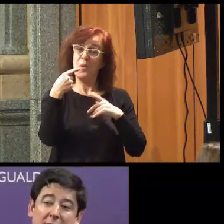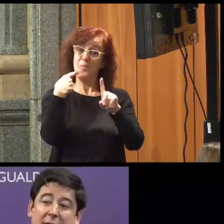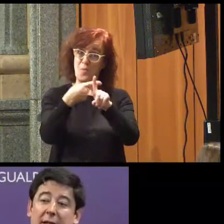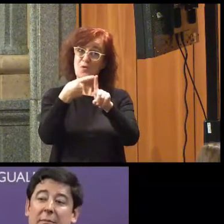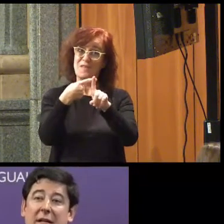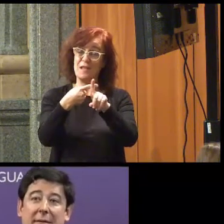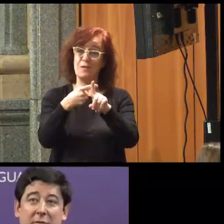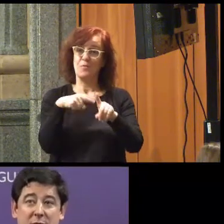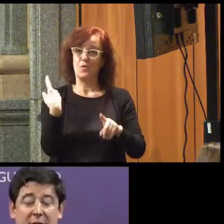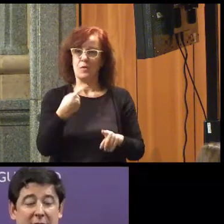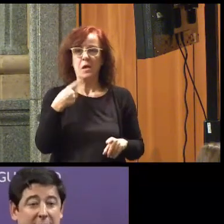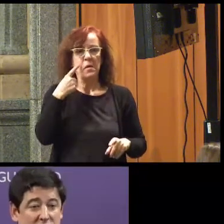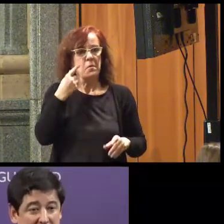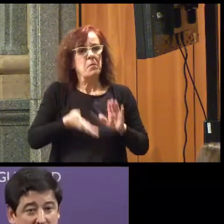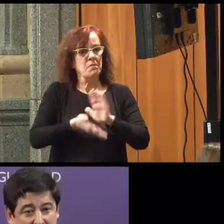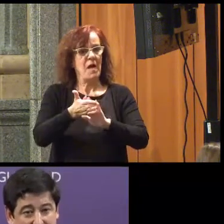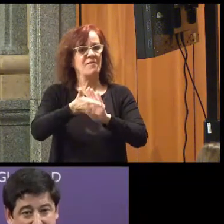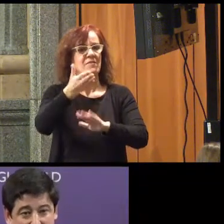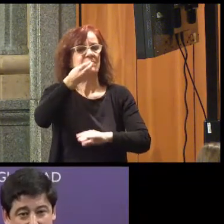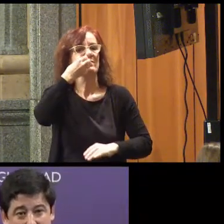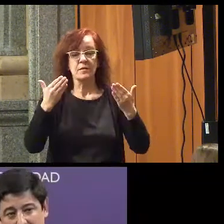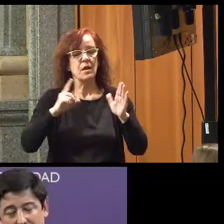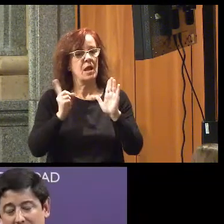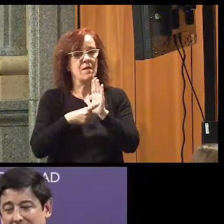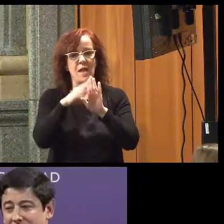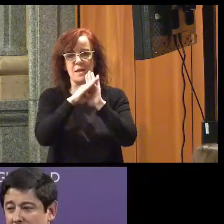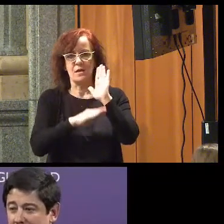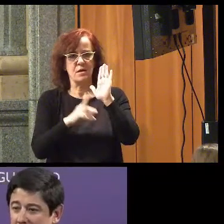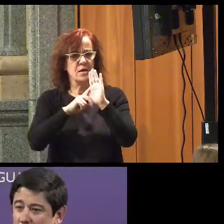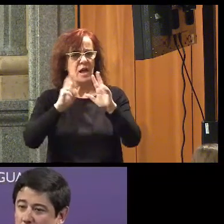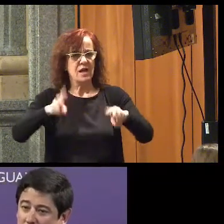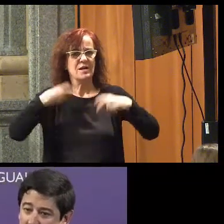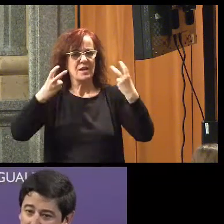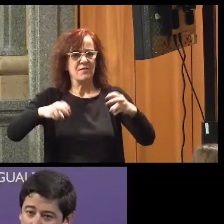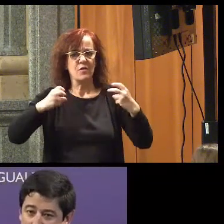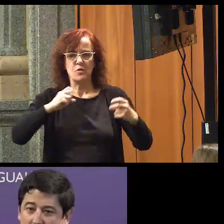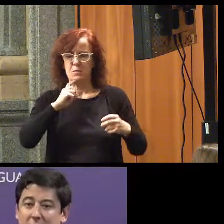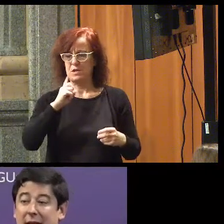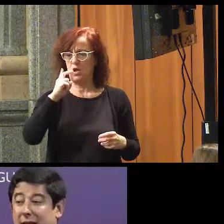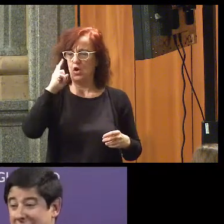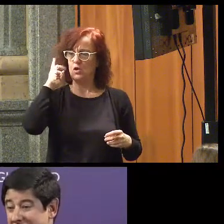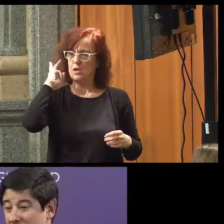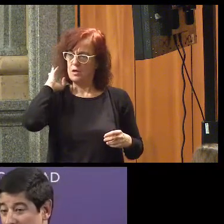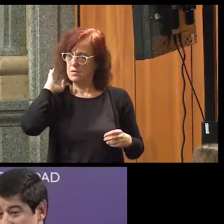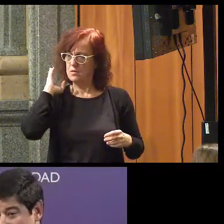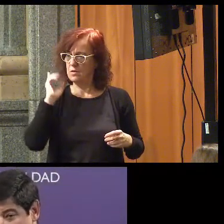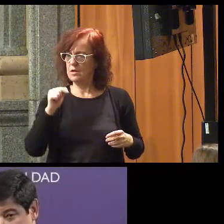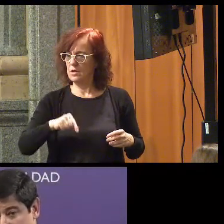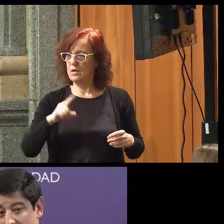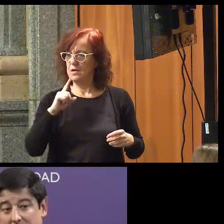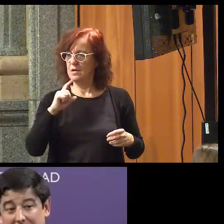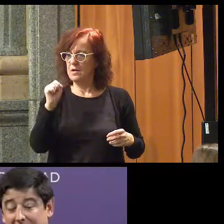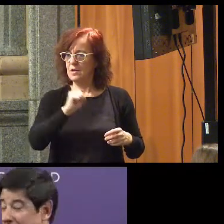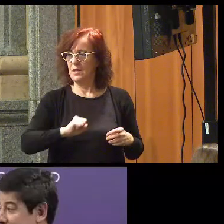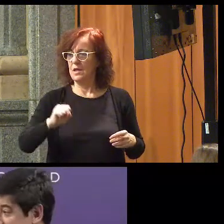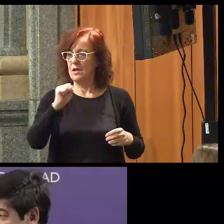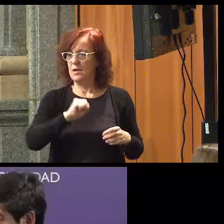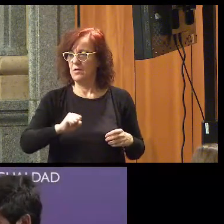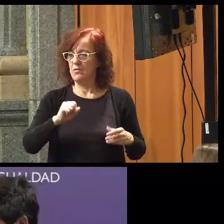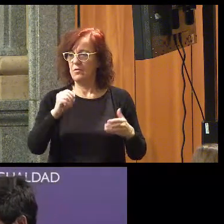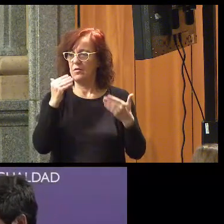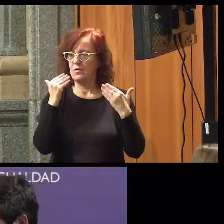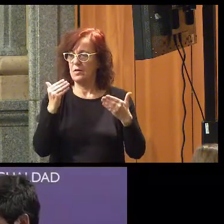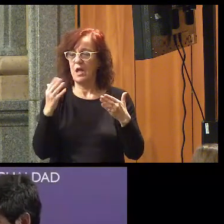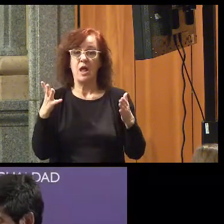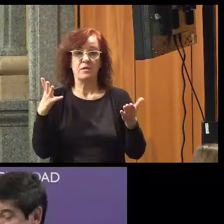ver que vamos bien, que vamos en la buena dirección. Ha habido unas reformas en los últimos años. Este último año, y gracias a